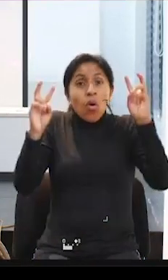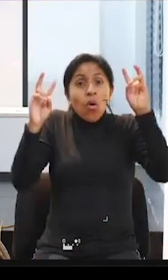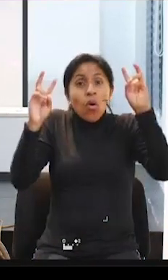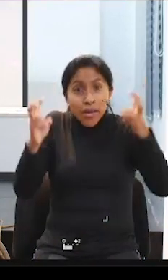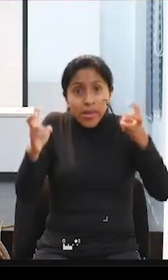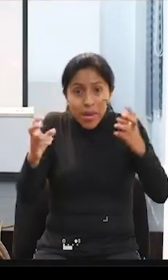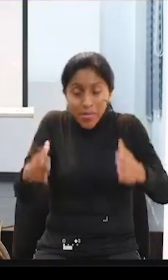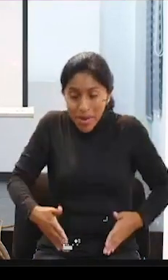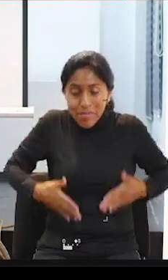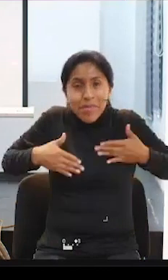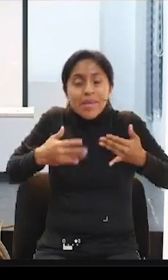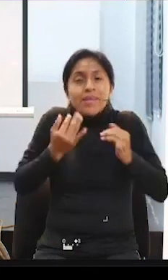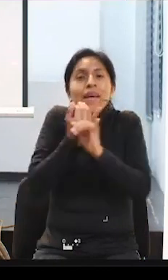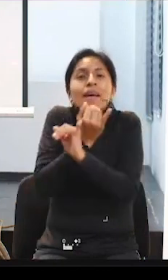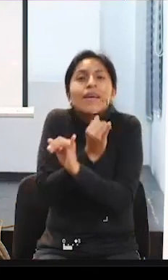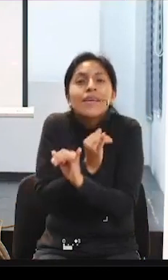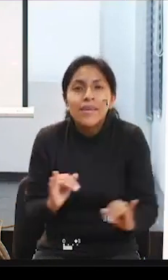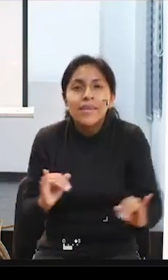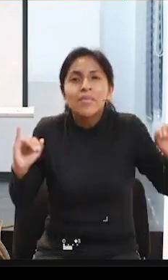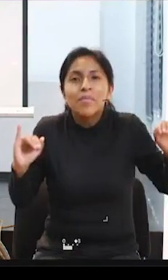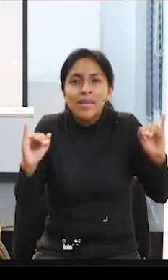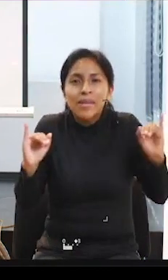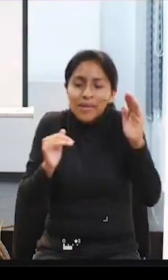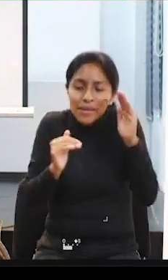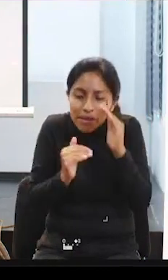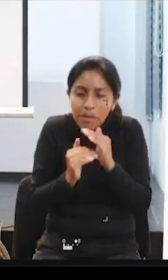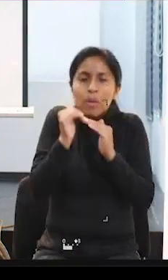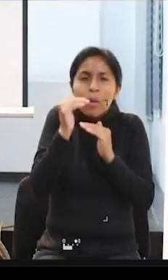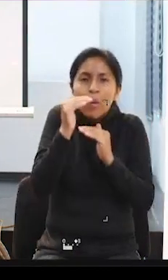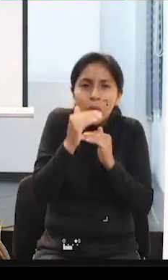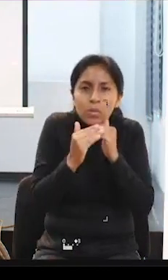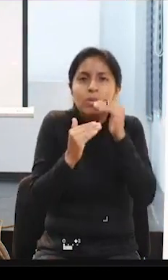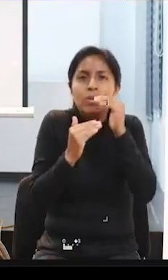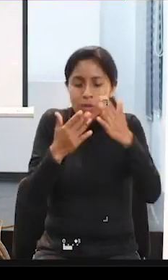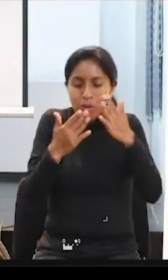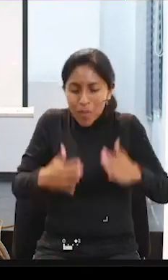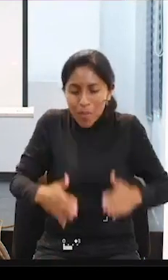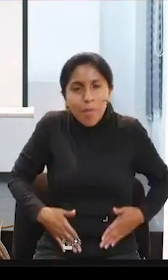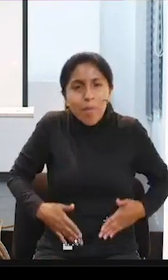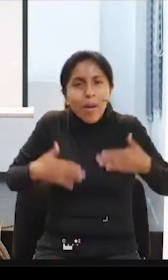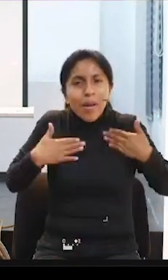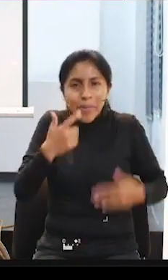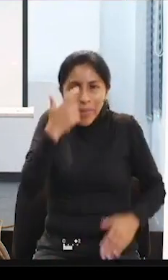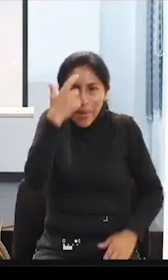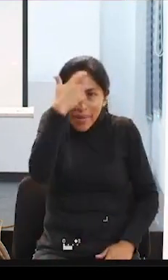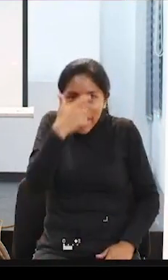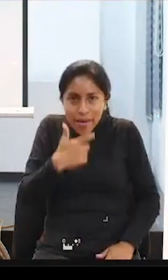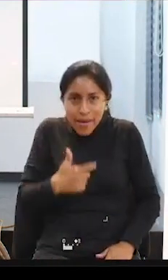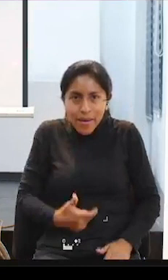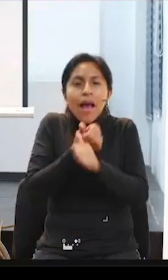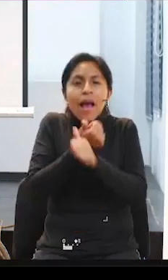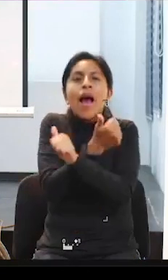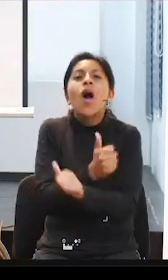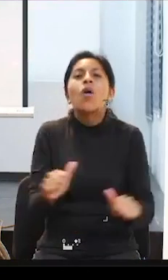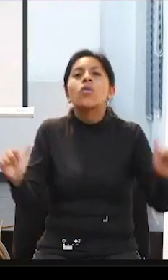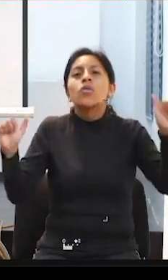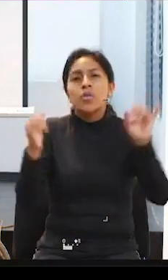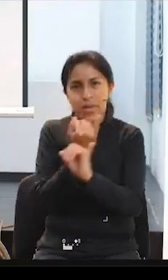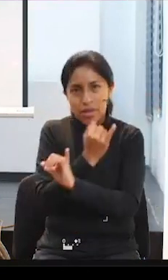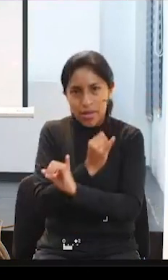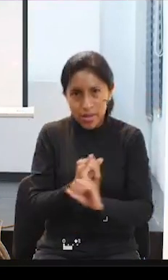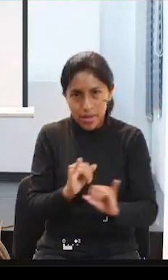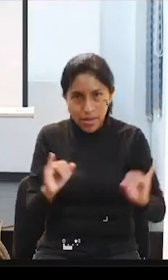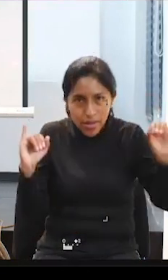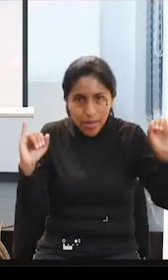construyendo escenarios y posibilidades para la autonomía personal. Como muchos de nosotros sabemos, la autonomía